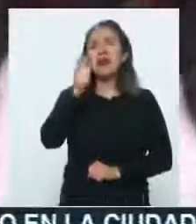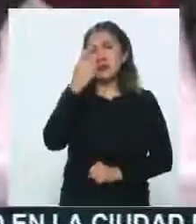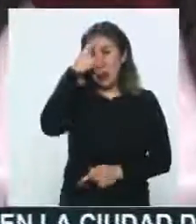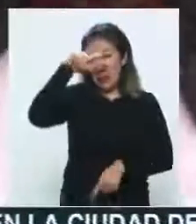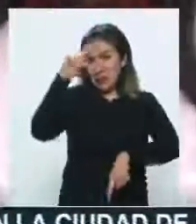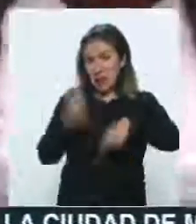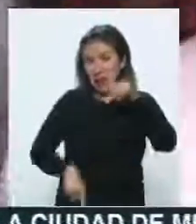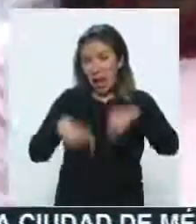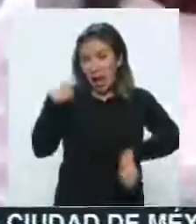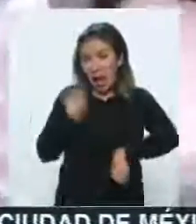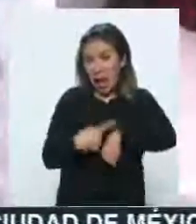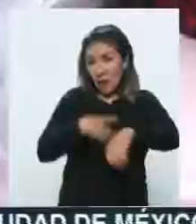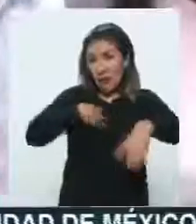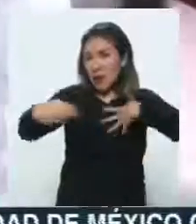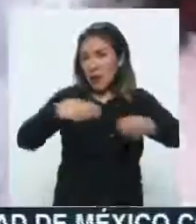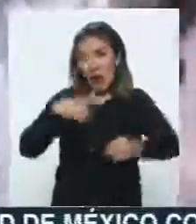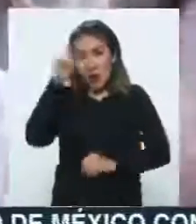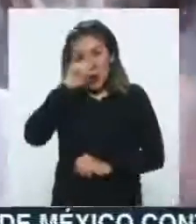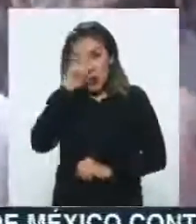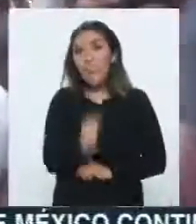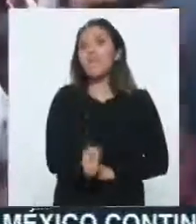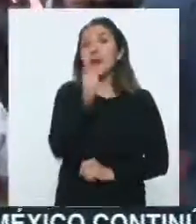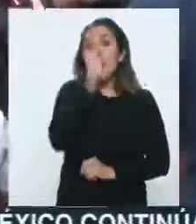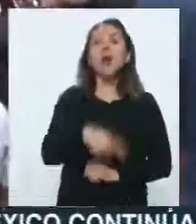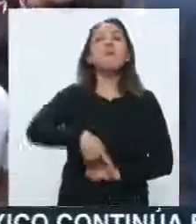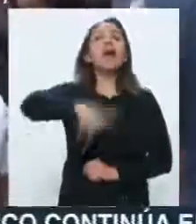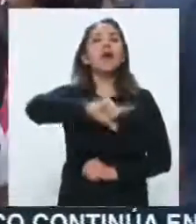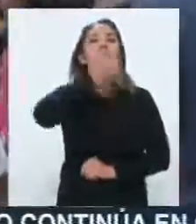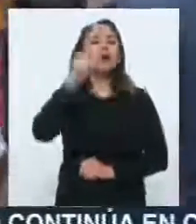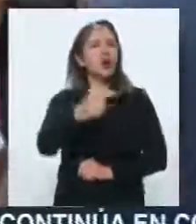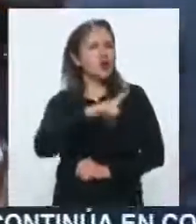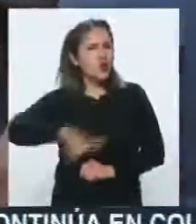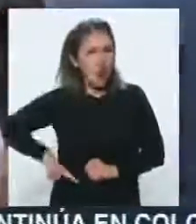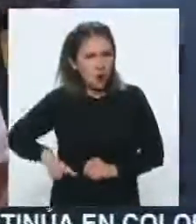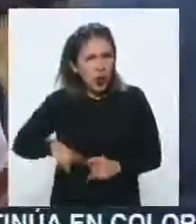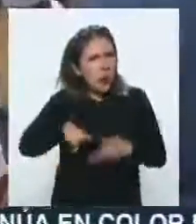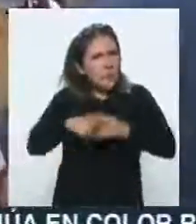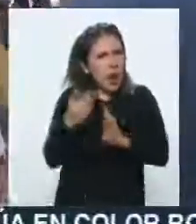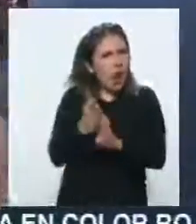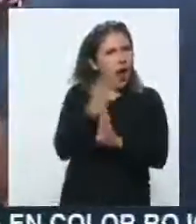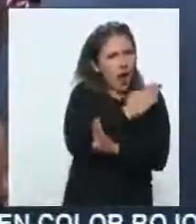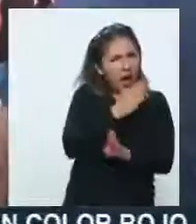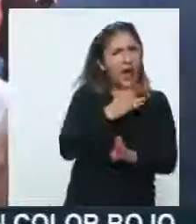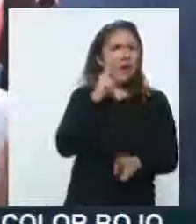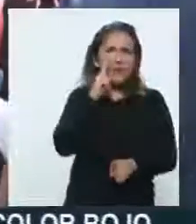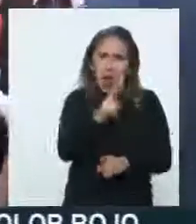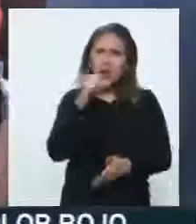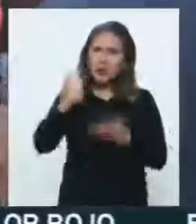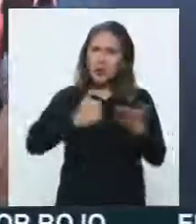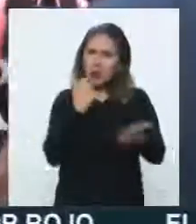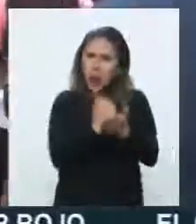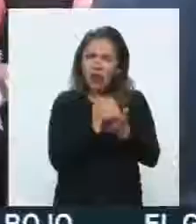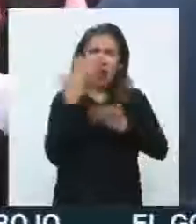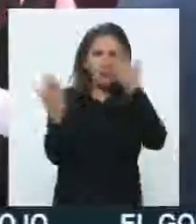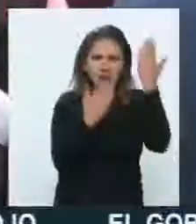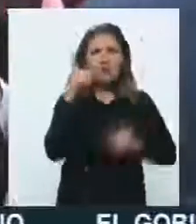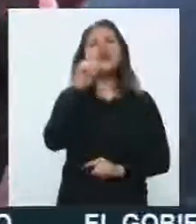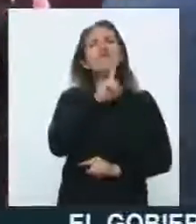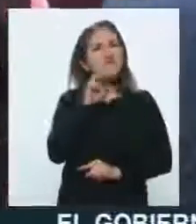mitigación en el contagio del COVID-19. Sin embargo, los gobiernos que desde el inicio de la epidemia en sus ciudades